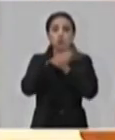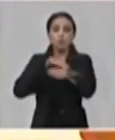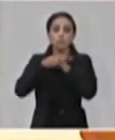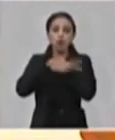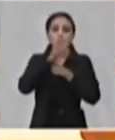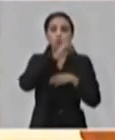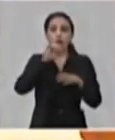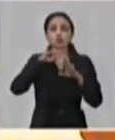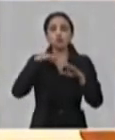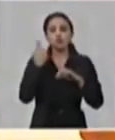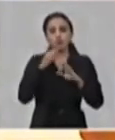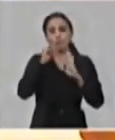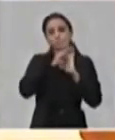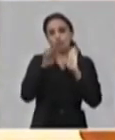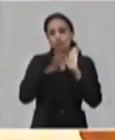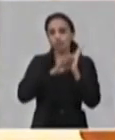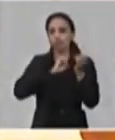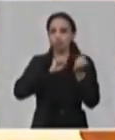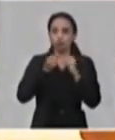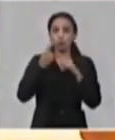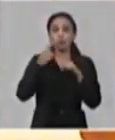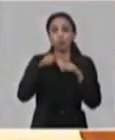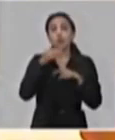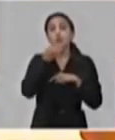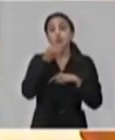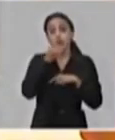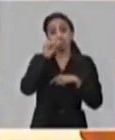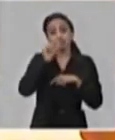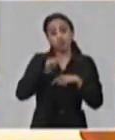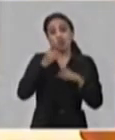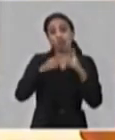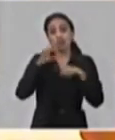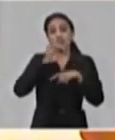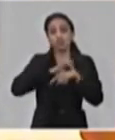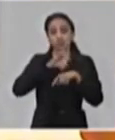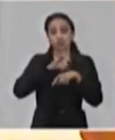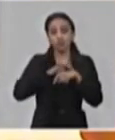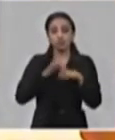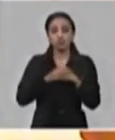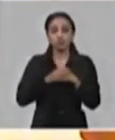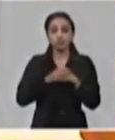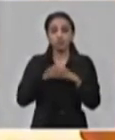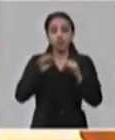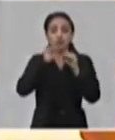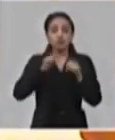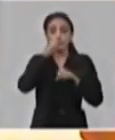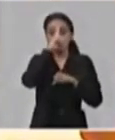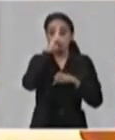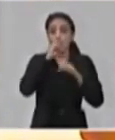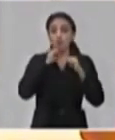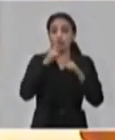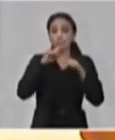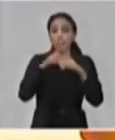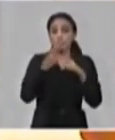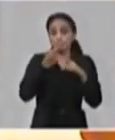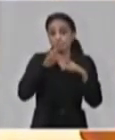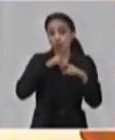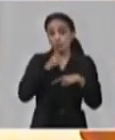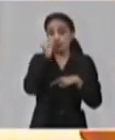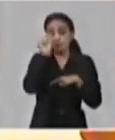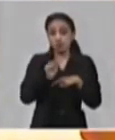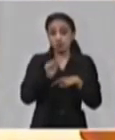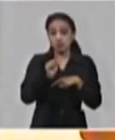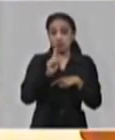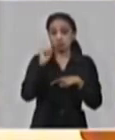hemos tomado muchas precauciones. Y hay un sistema de salud fuerte. Pero una sola persona que pudiera entrar incluso